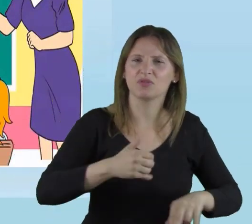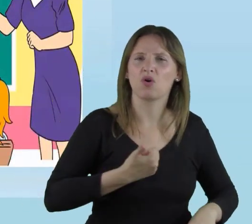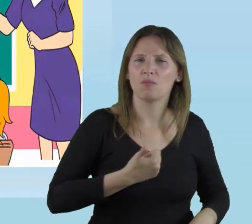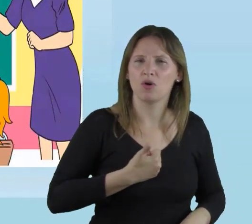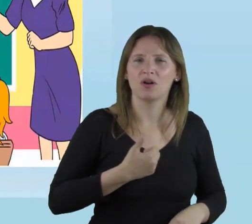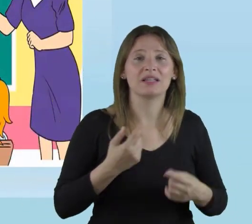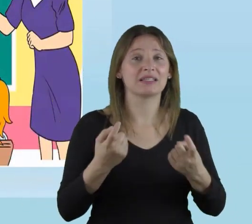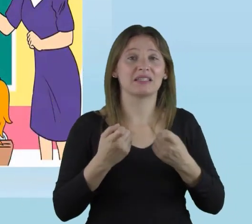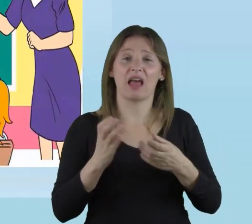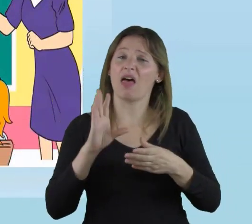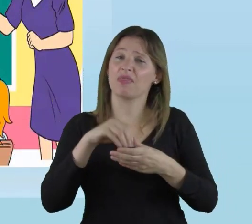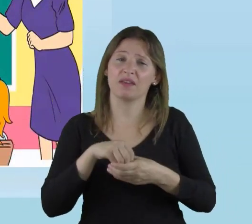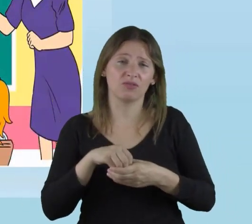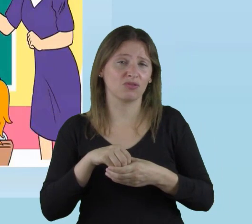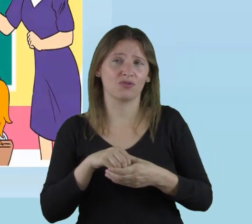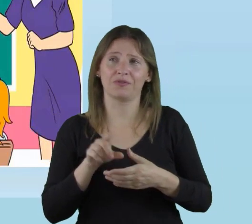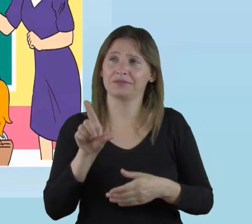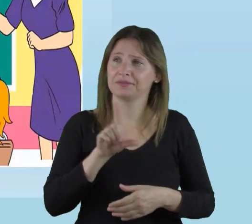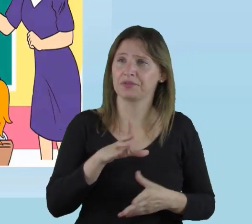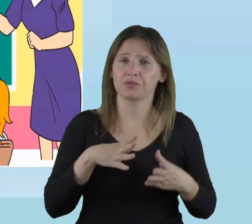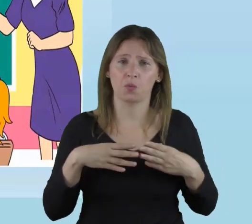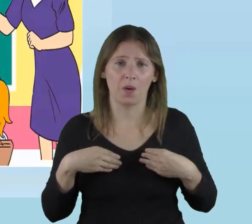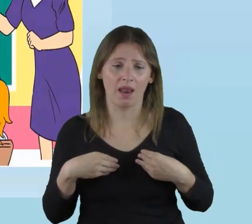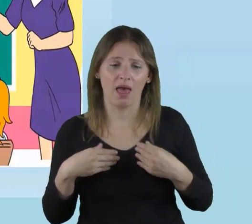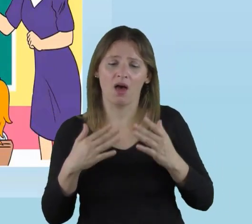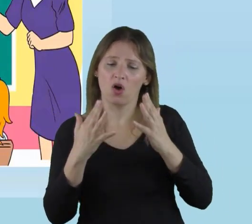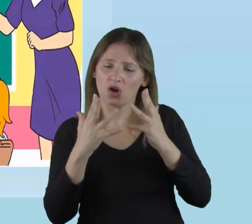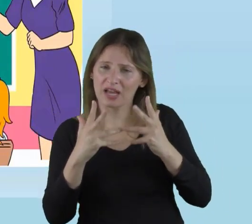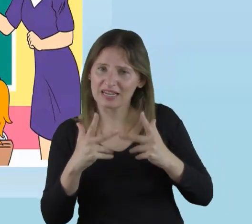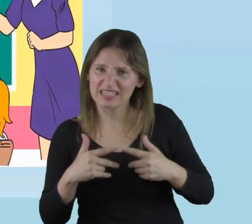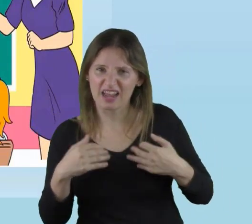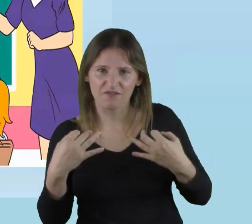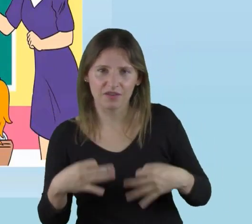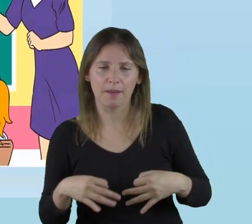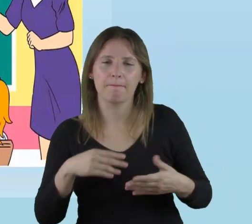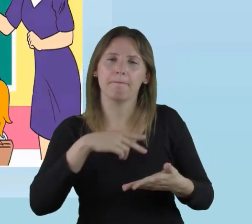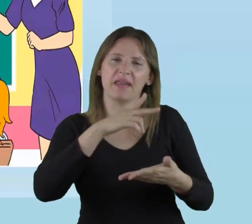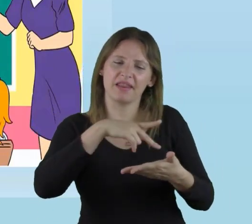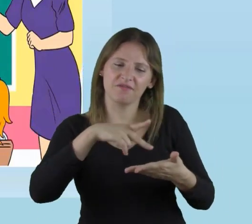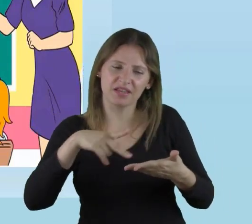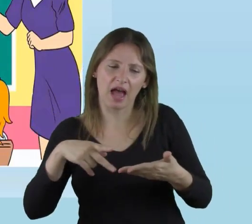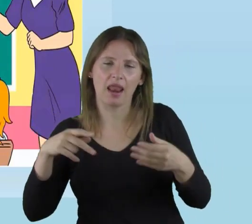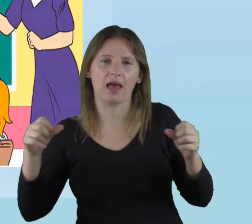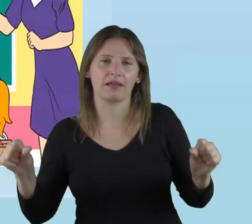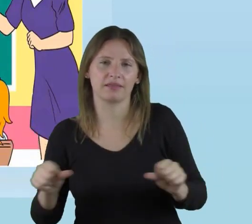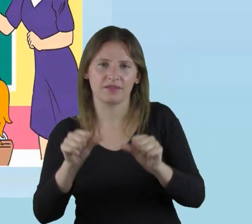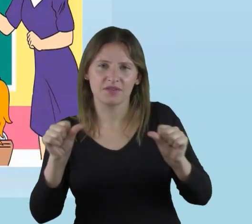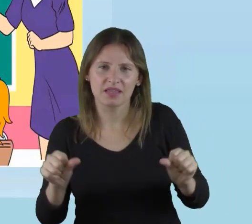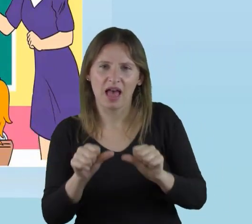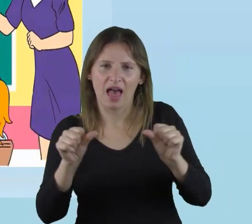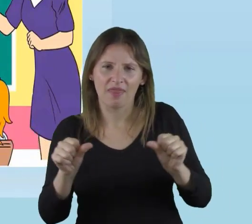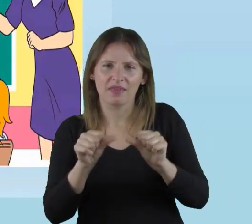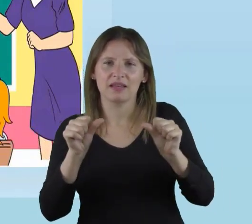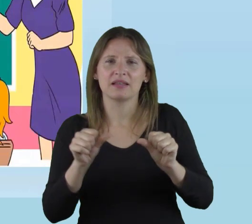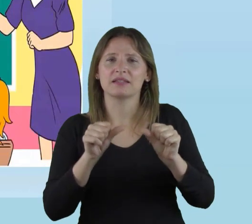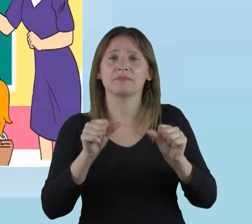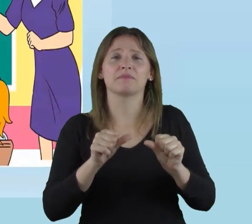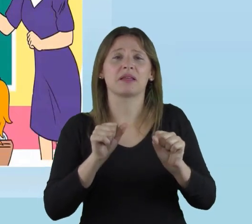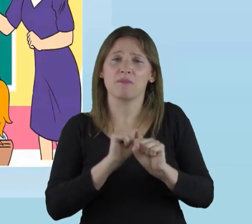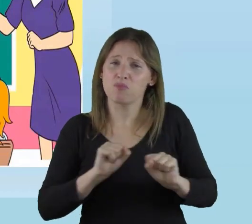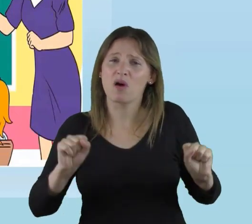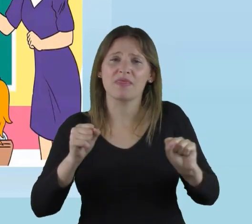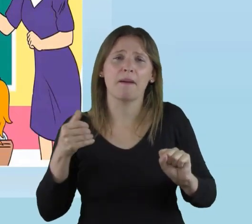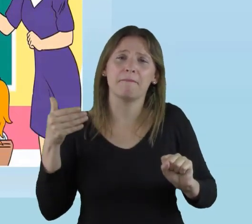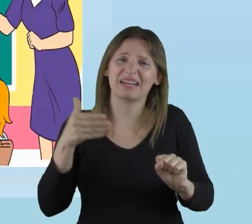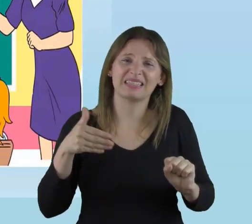organizar las instituciones, planificando actividades que tengan en